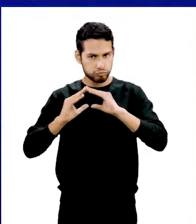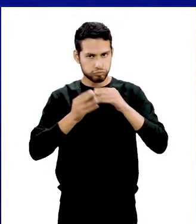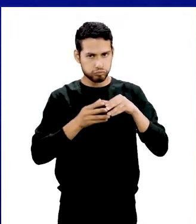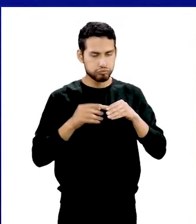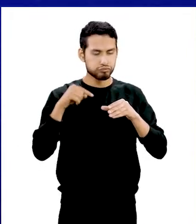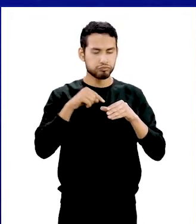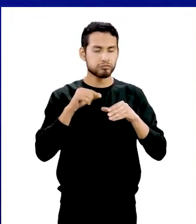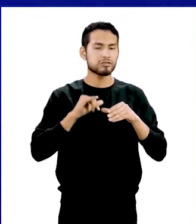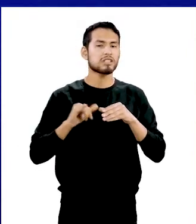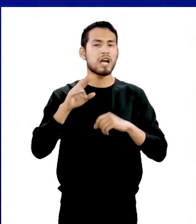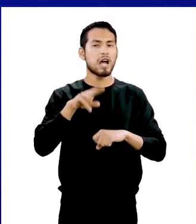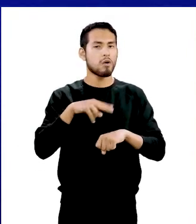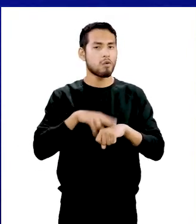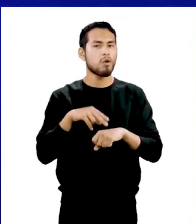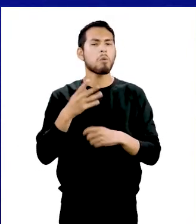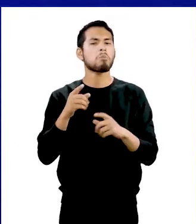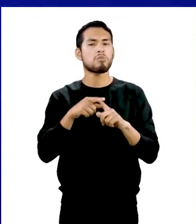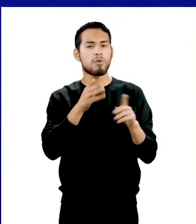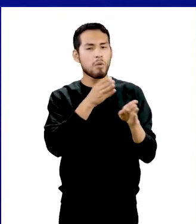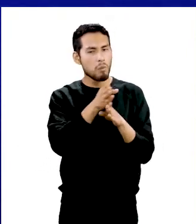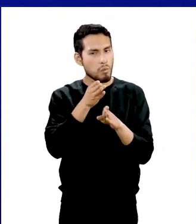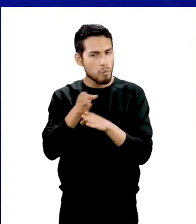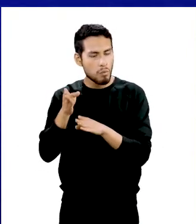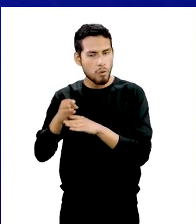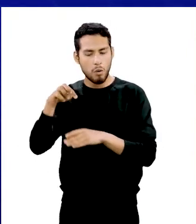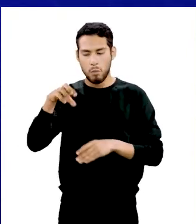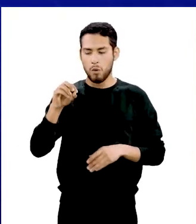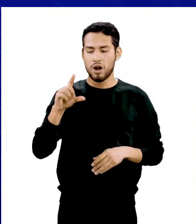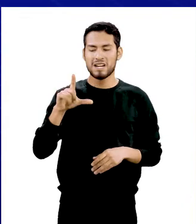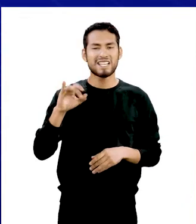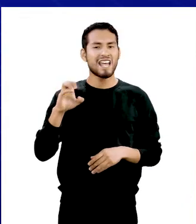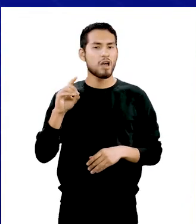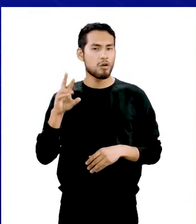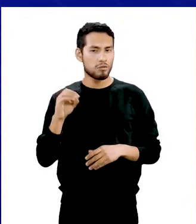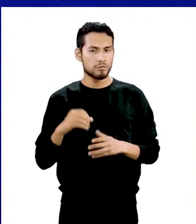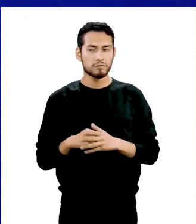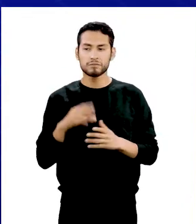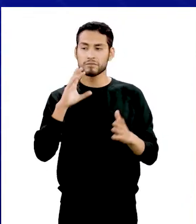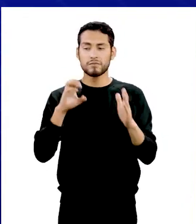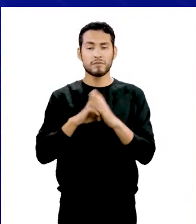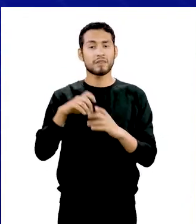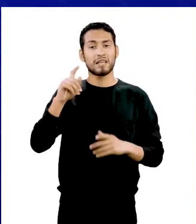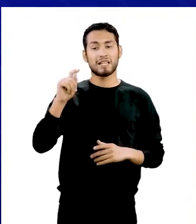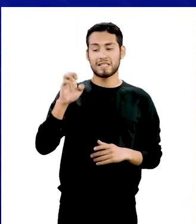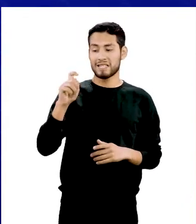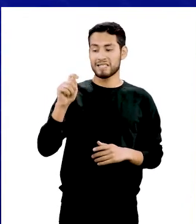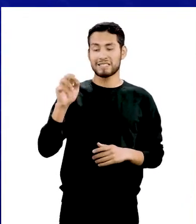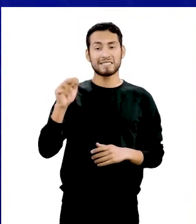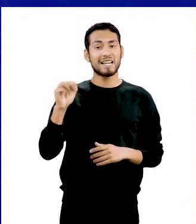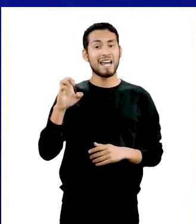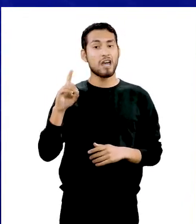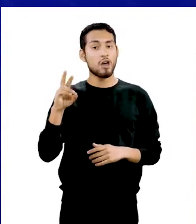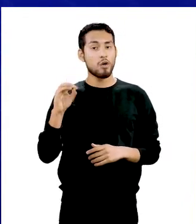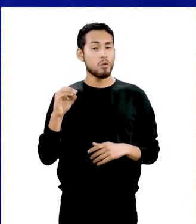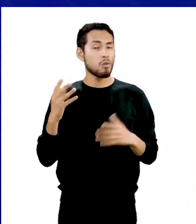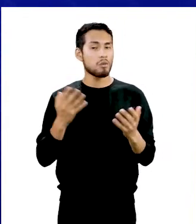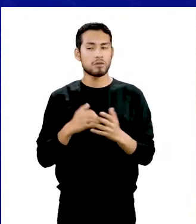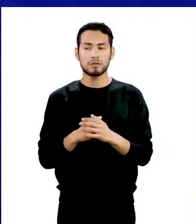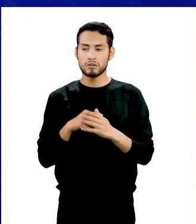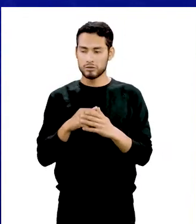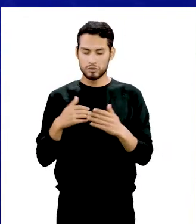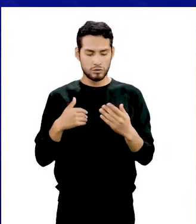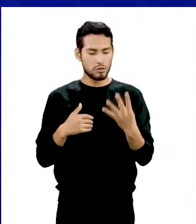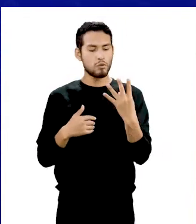Y en este punto, veamos cómo se clasifican los poliedros. Comencemos con el tetraedro. Su